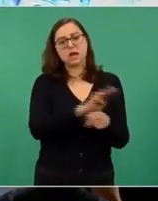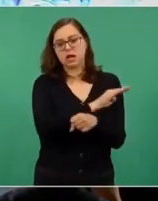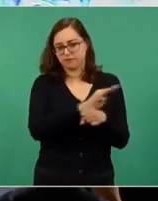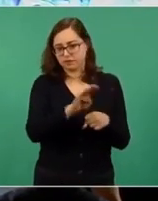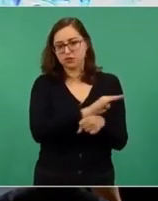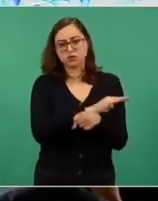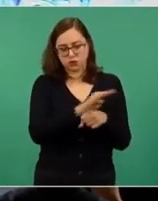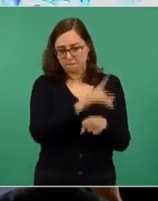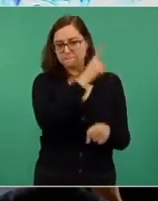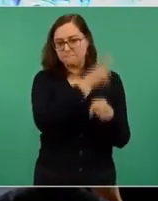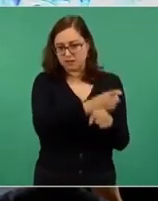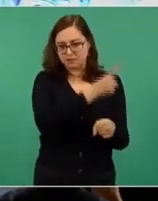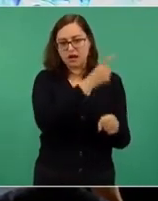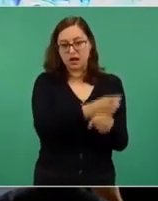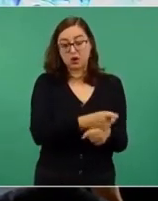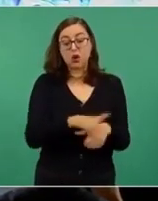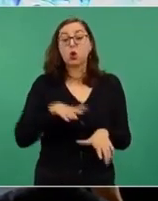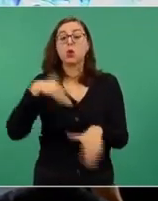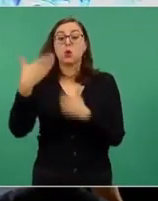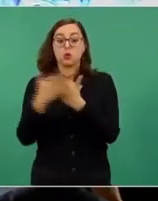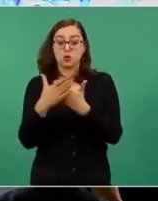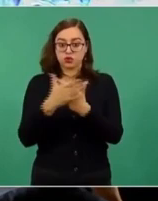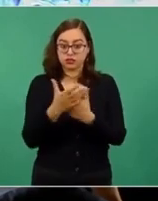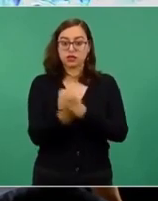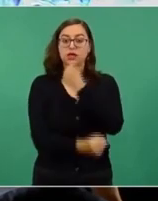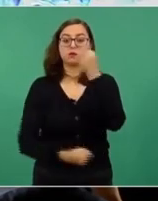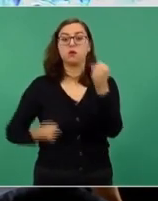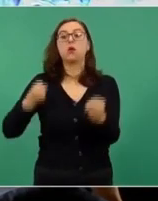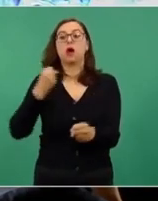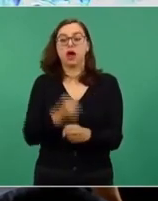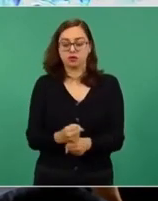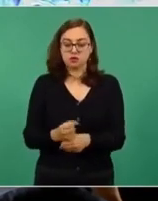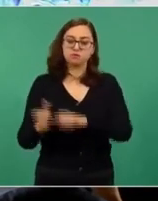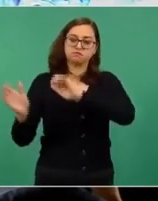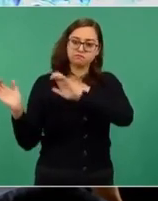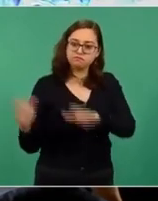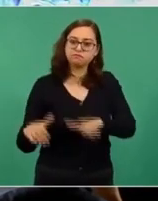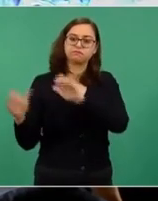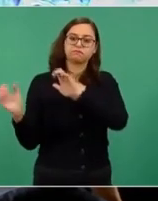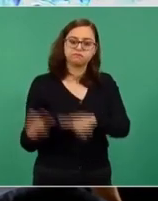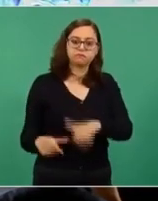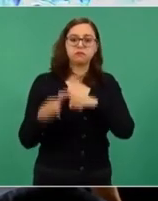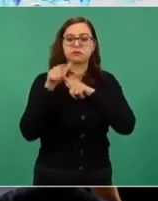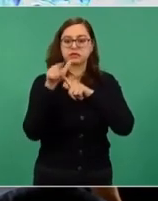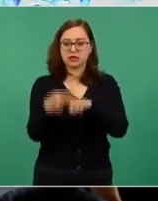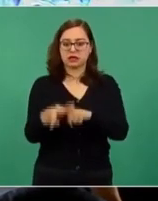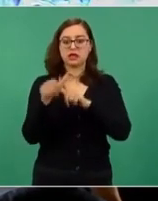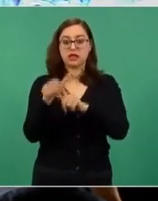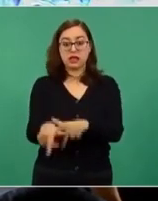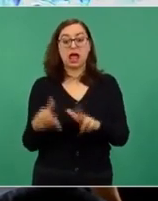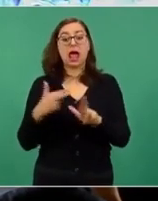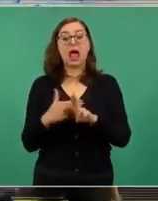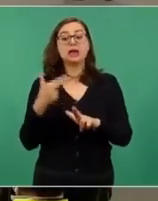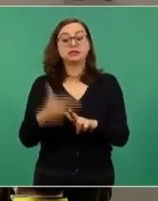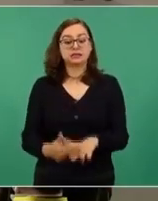seguiremos incorporando hasta llegar a la meta de dos millones doscientos cincuenta mil.